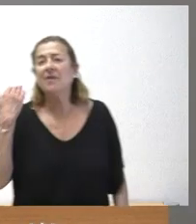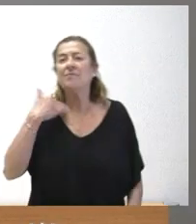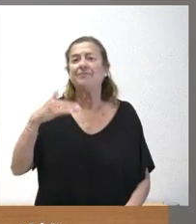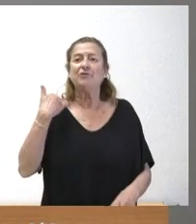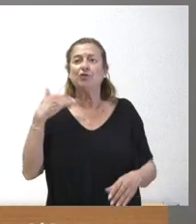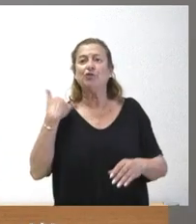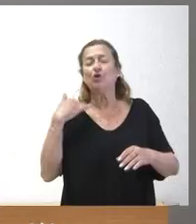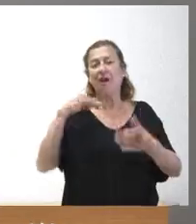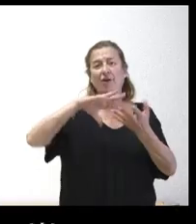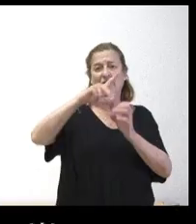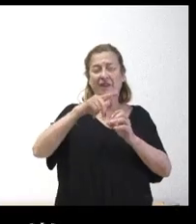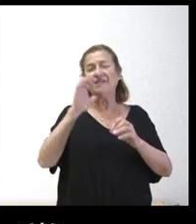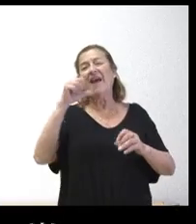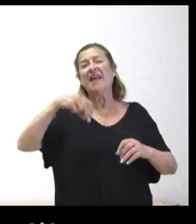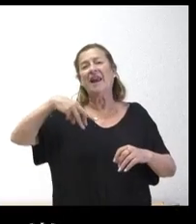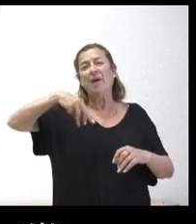Muñoz buenos días